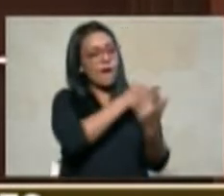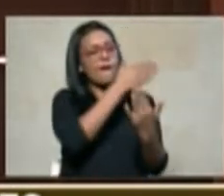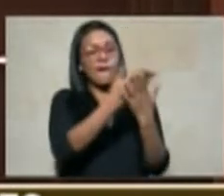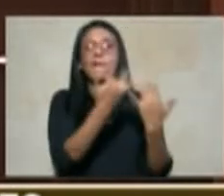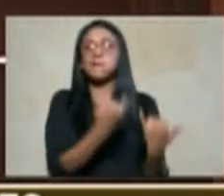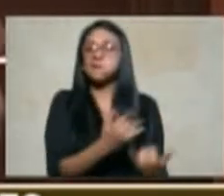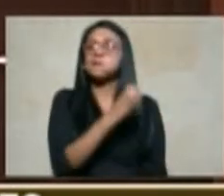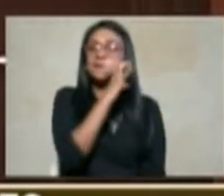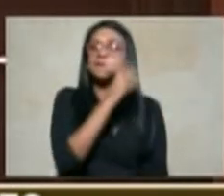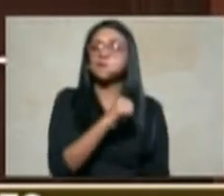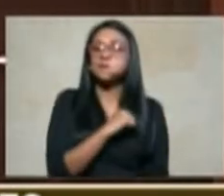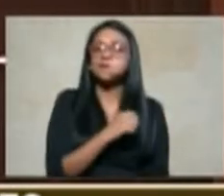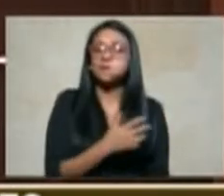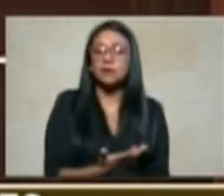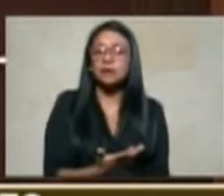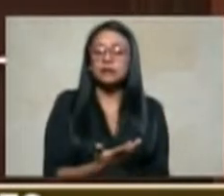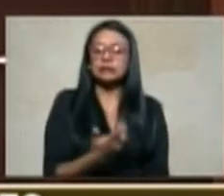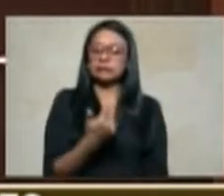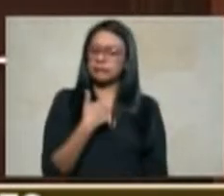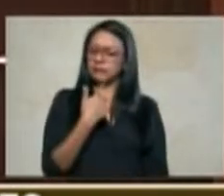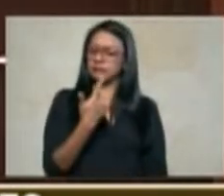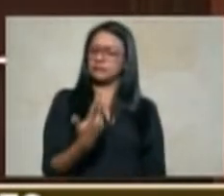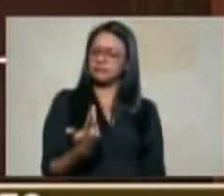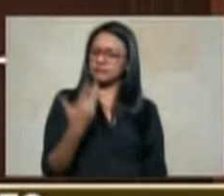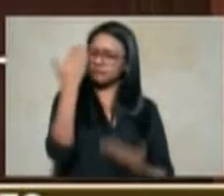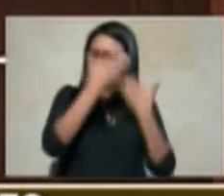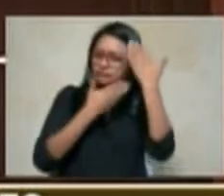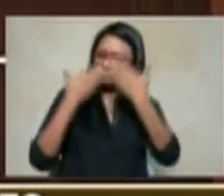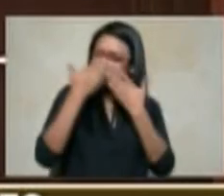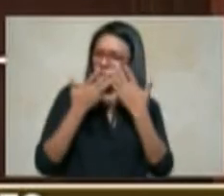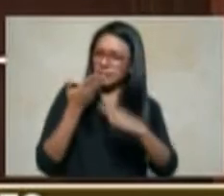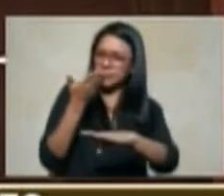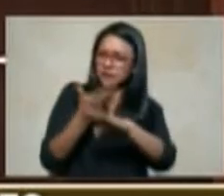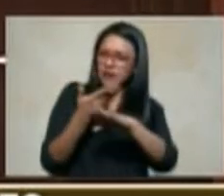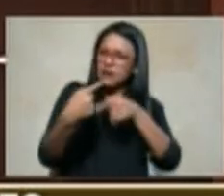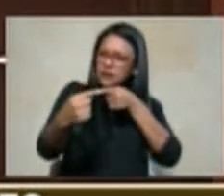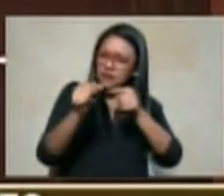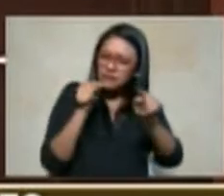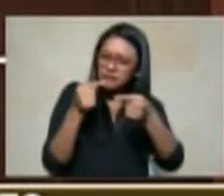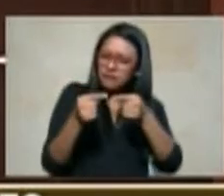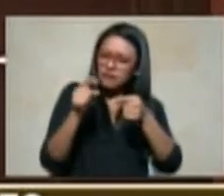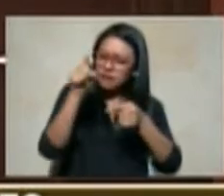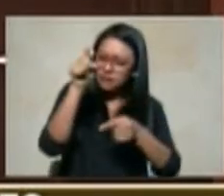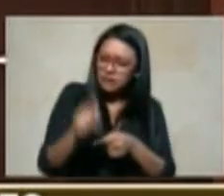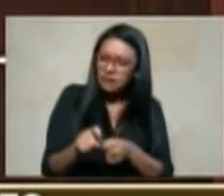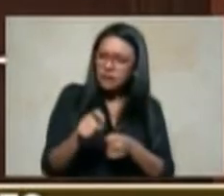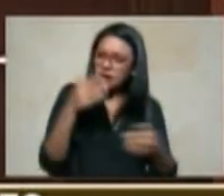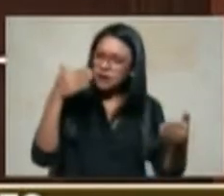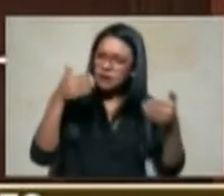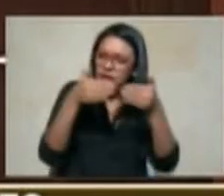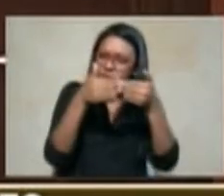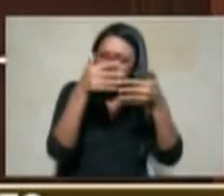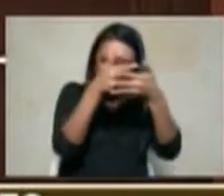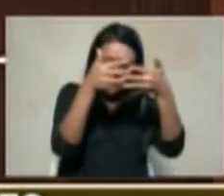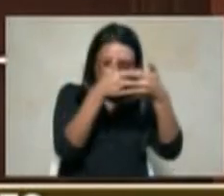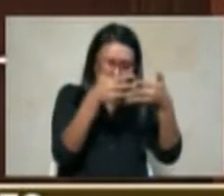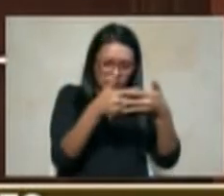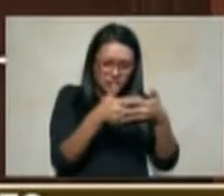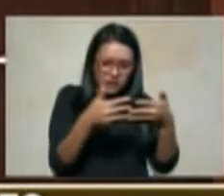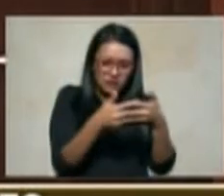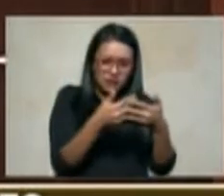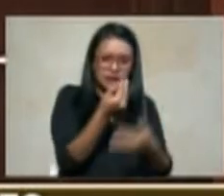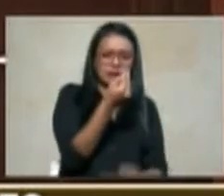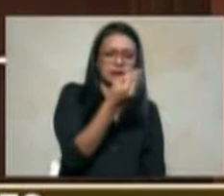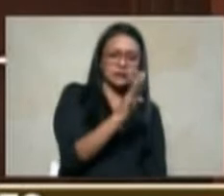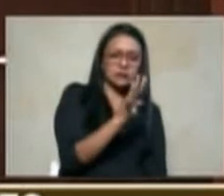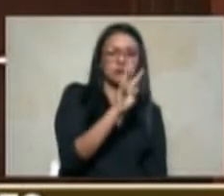es entonces a plantearse si el debate ha de ser sobre el contenido per se de la 1448 o si el debate